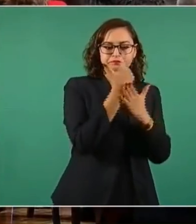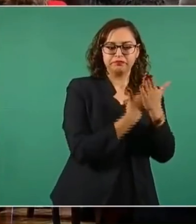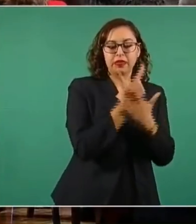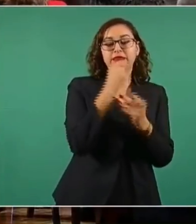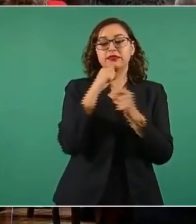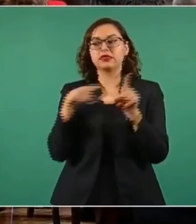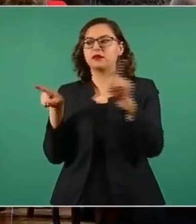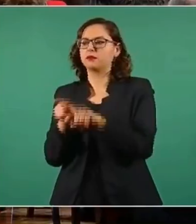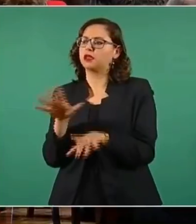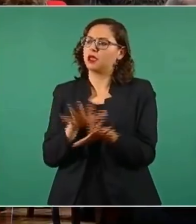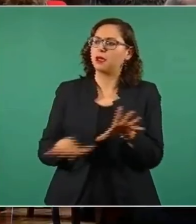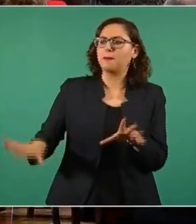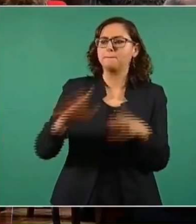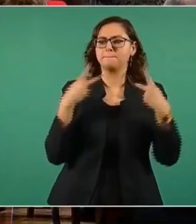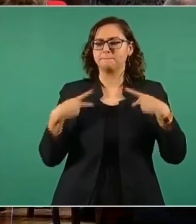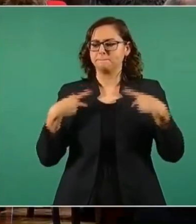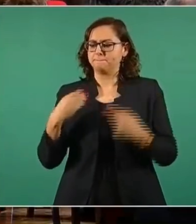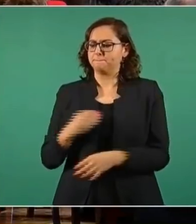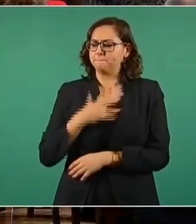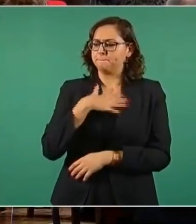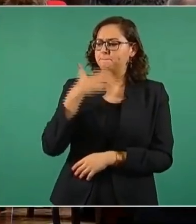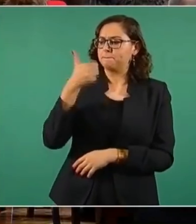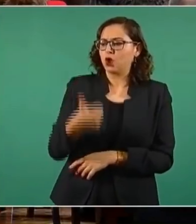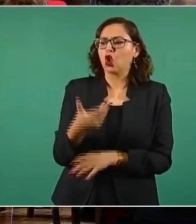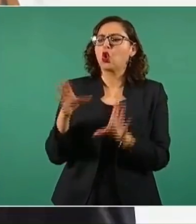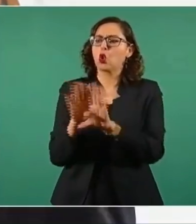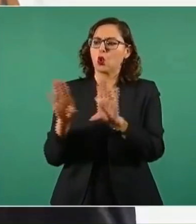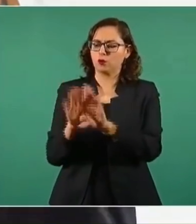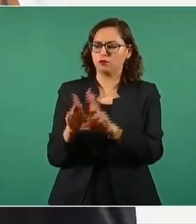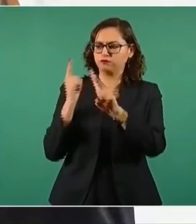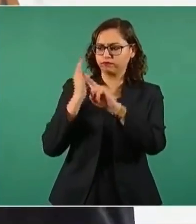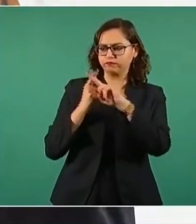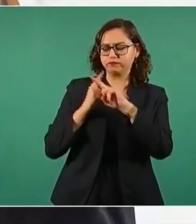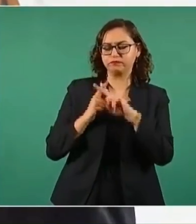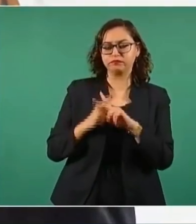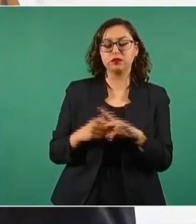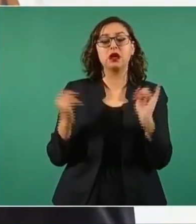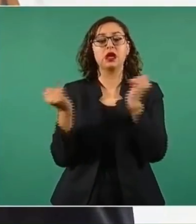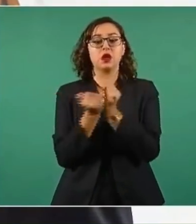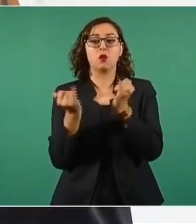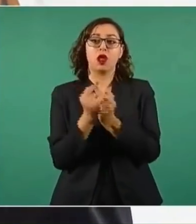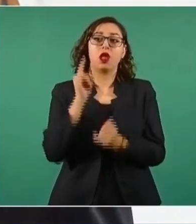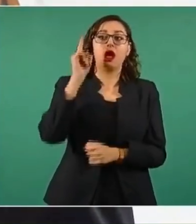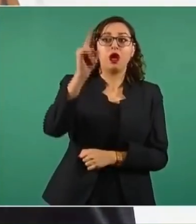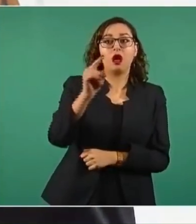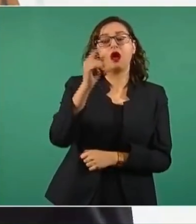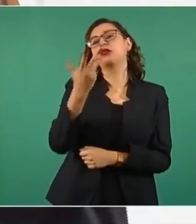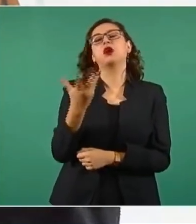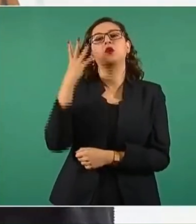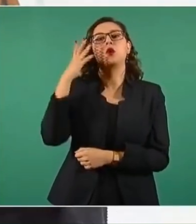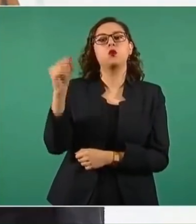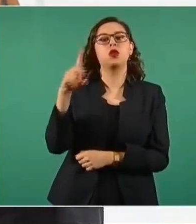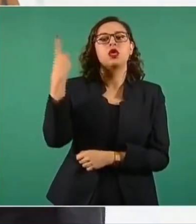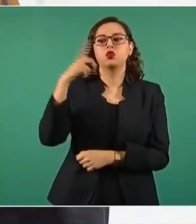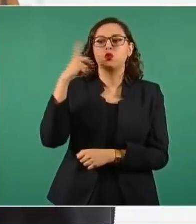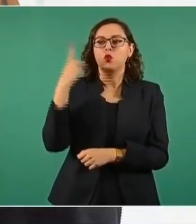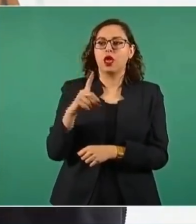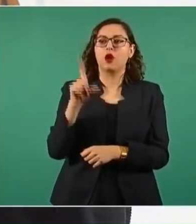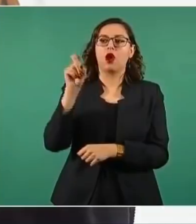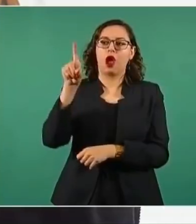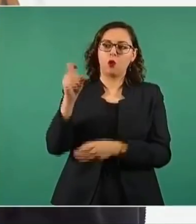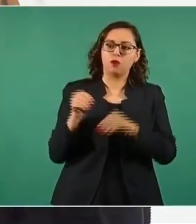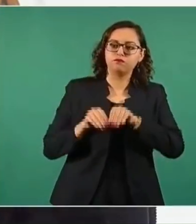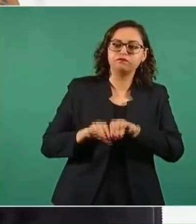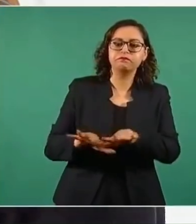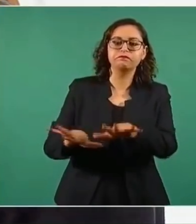a cabo el proyecto Agua Saludable para la Laguna de Coahuila y Durango. Se ha consolidado el Servicio de Protección Federal para